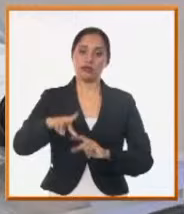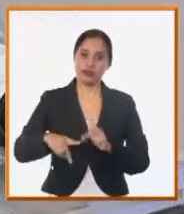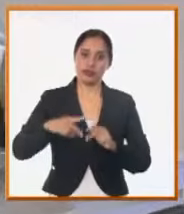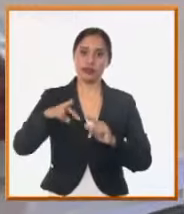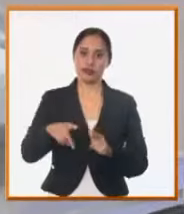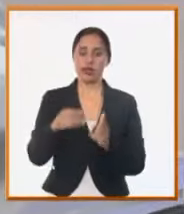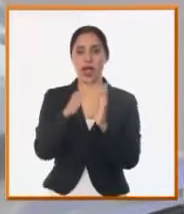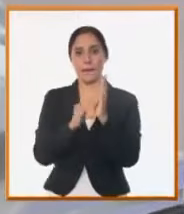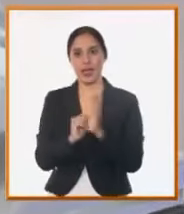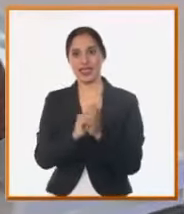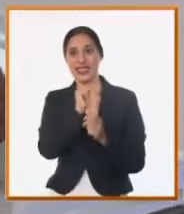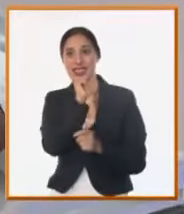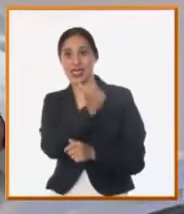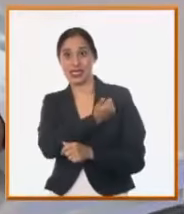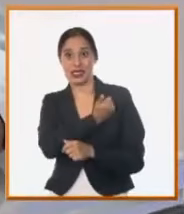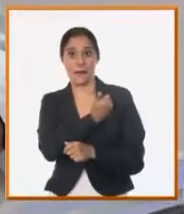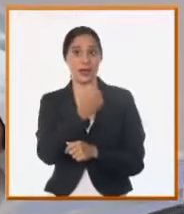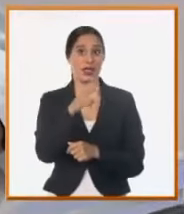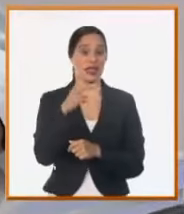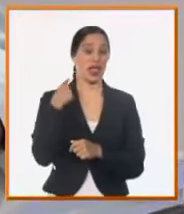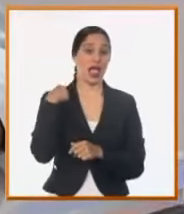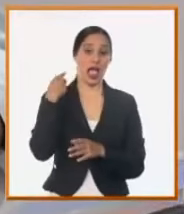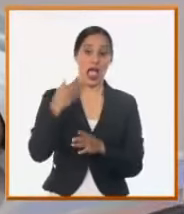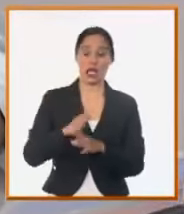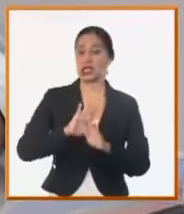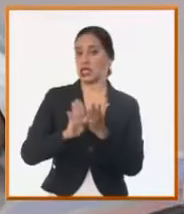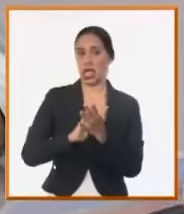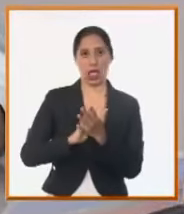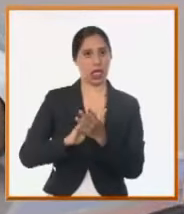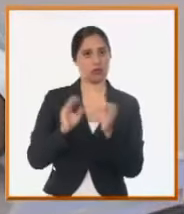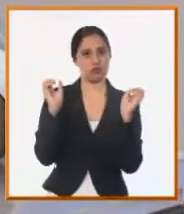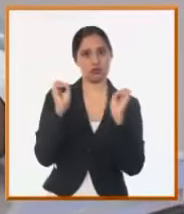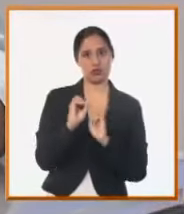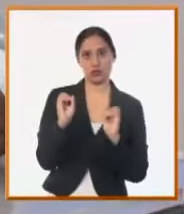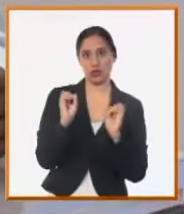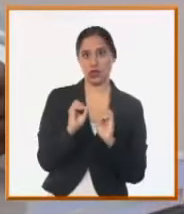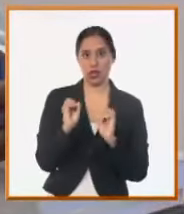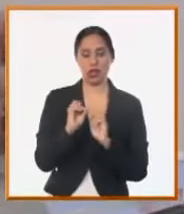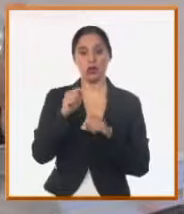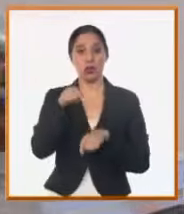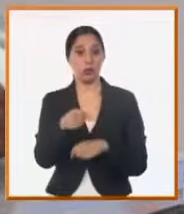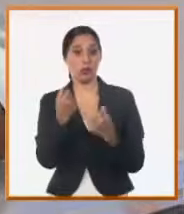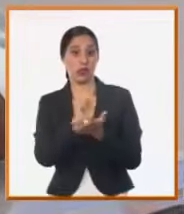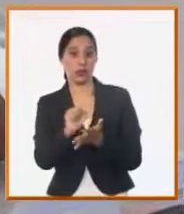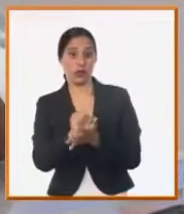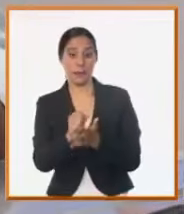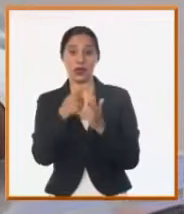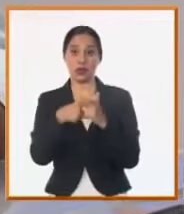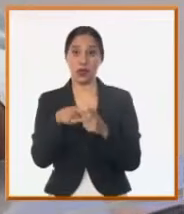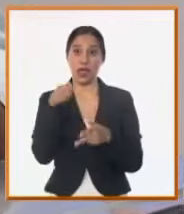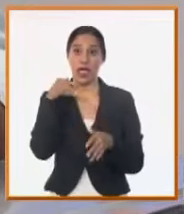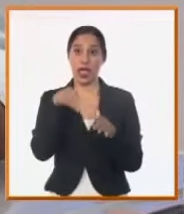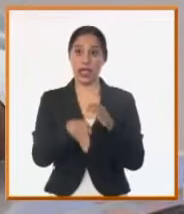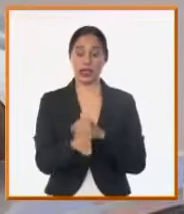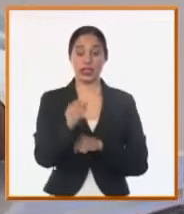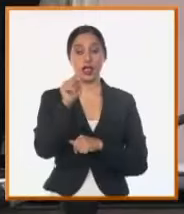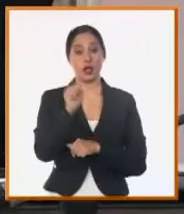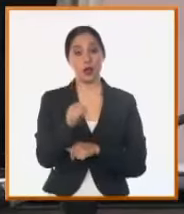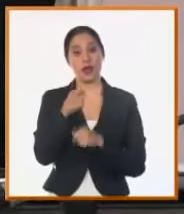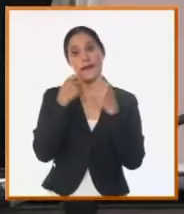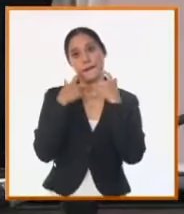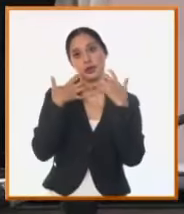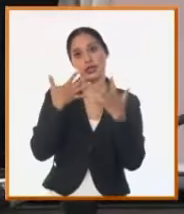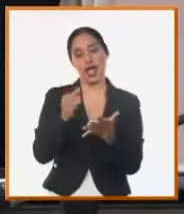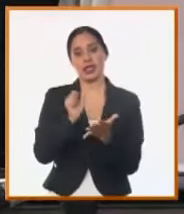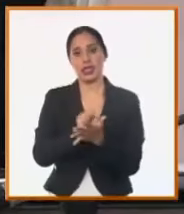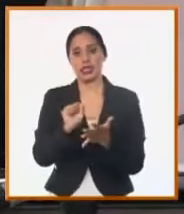diciembre del 21 hasta la actualidad no se ha dado servicio a ese lugar estamos hoy eso ayuda porque ese servicio de fosa